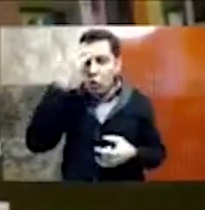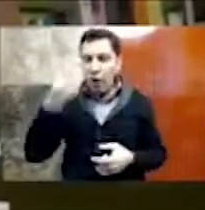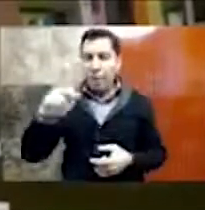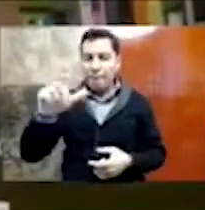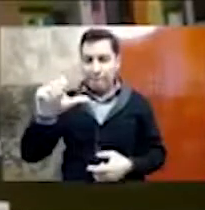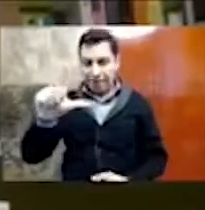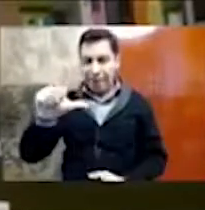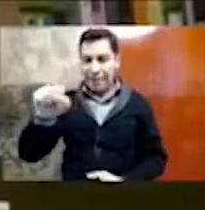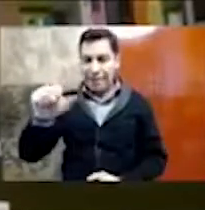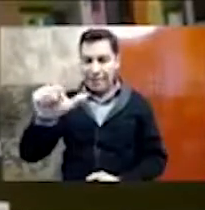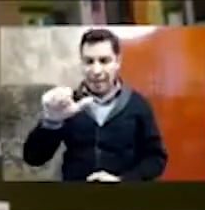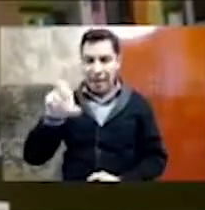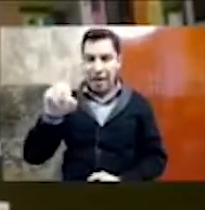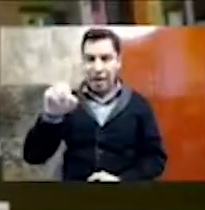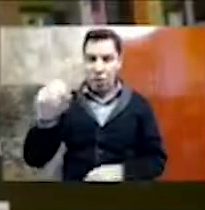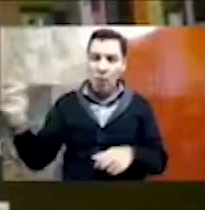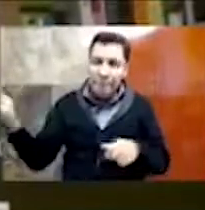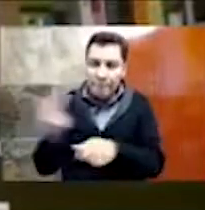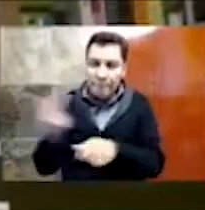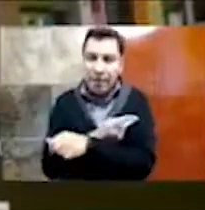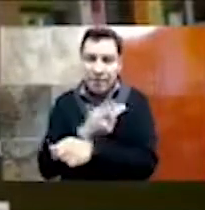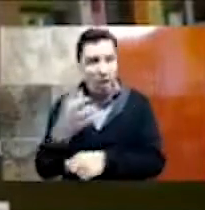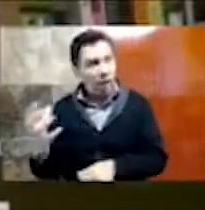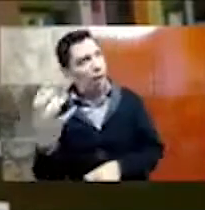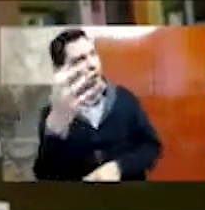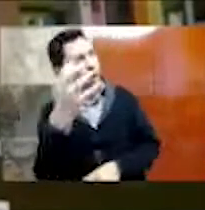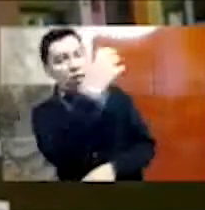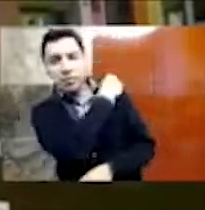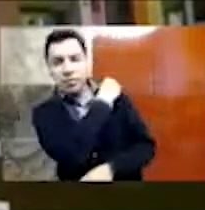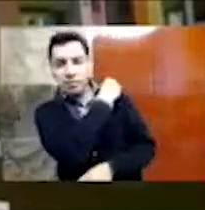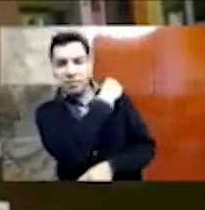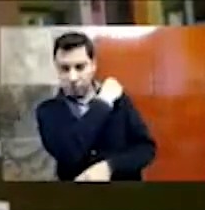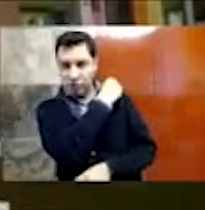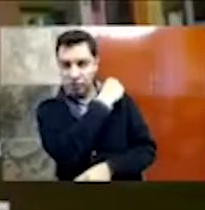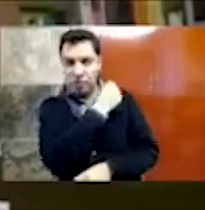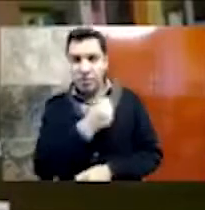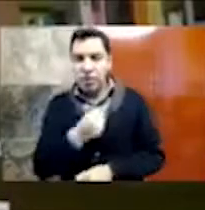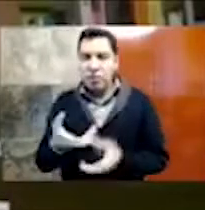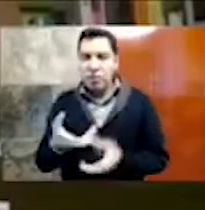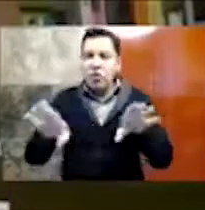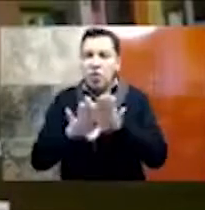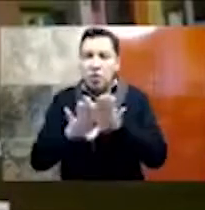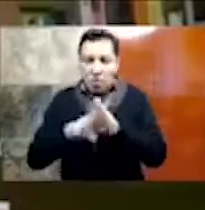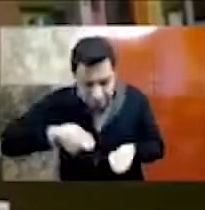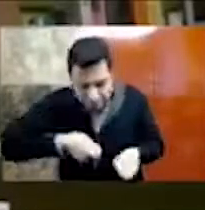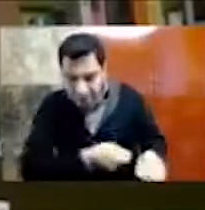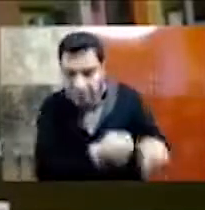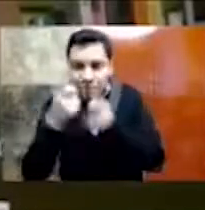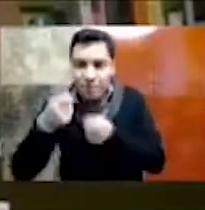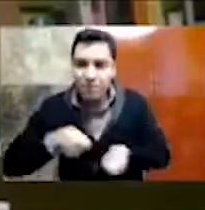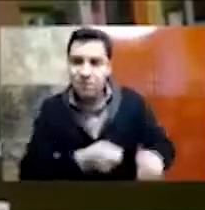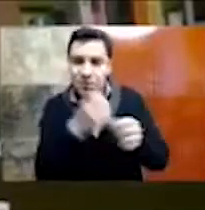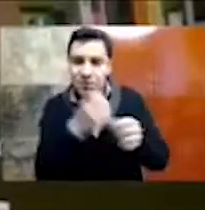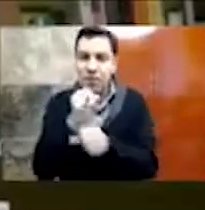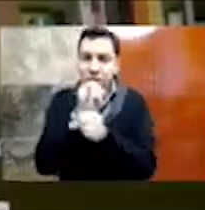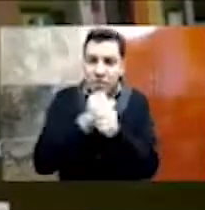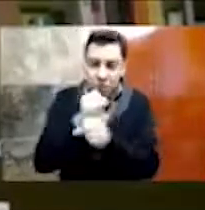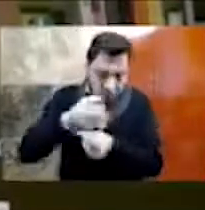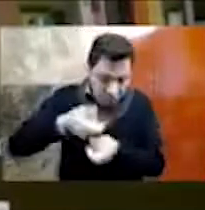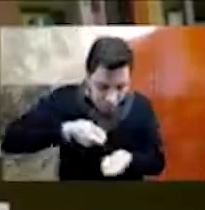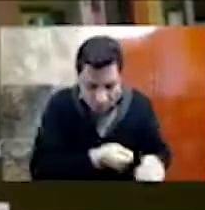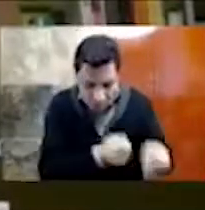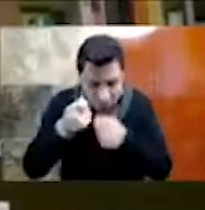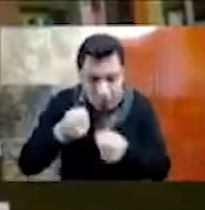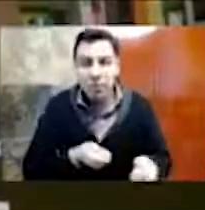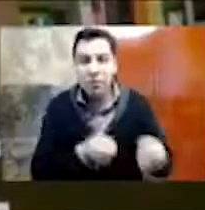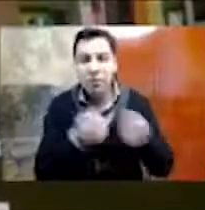Ciudad de México y, pues, este, estos restos que ahí están de lo que fue, de lo que hemos sido, de lo que fuimos